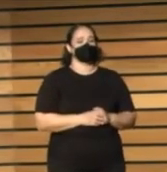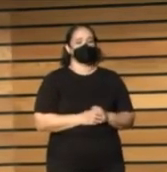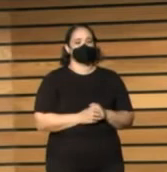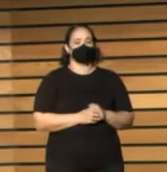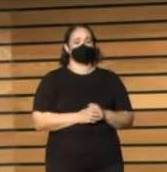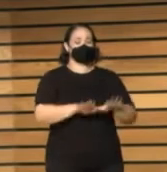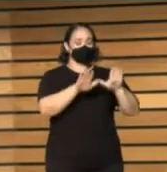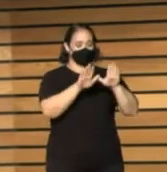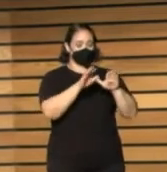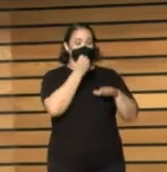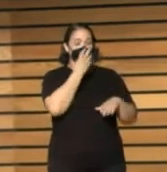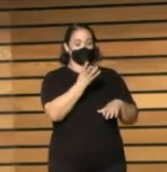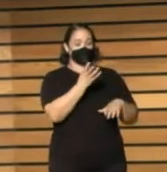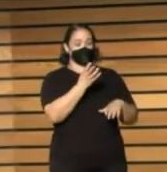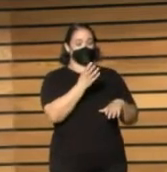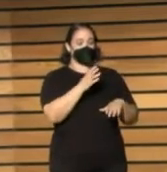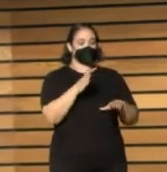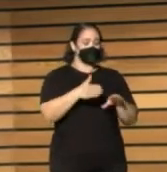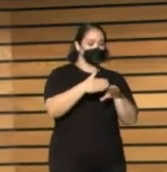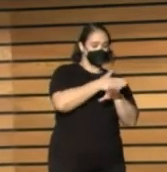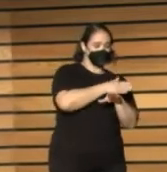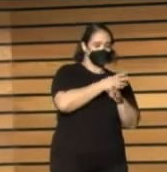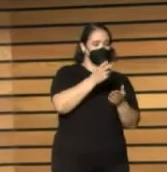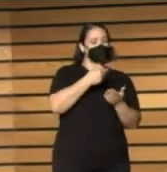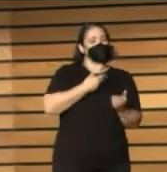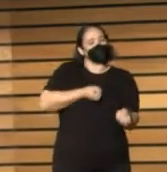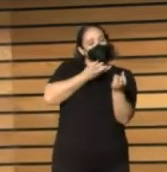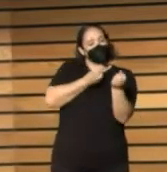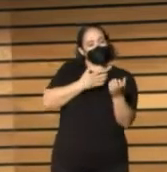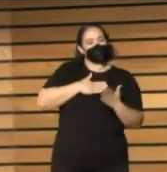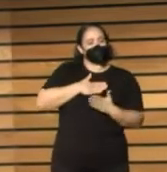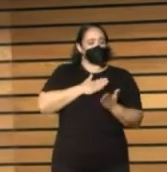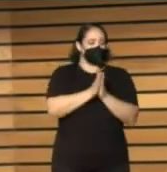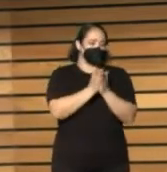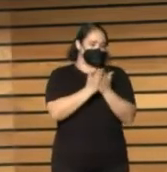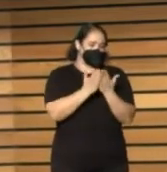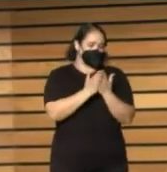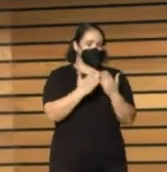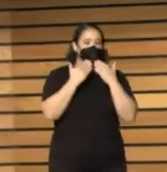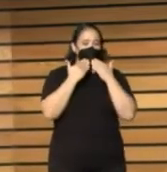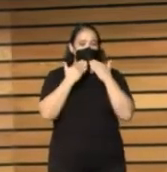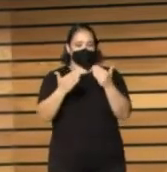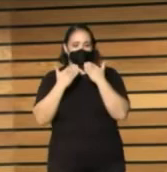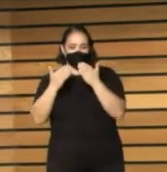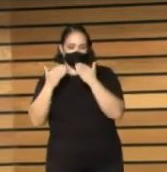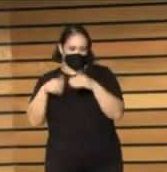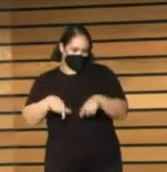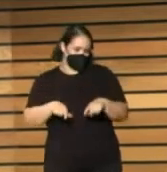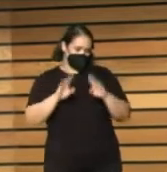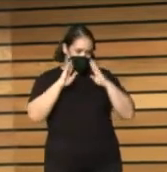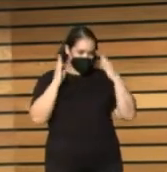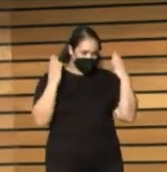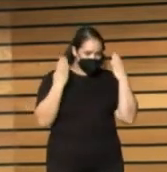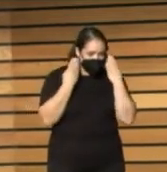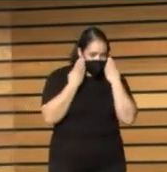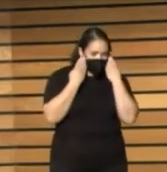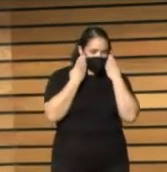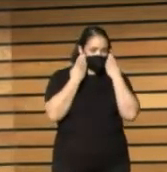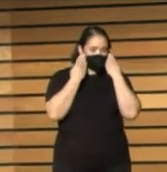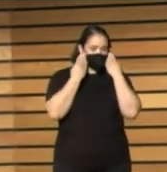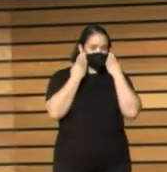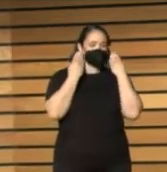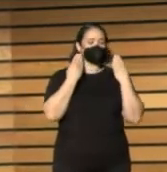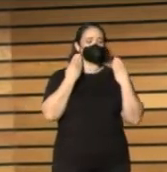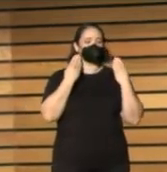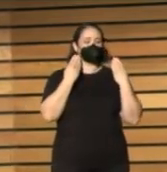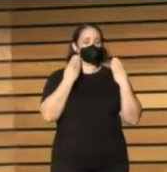Bueno, yo, antes de hablar de mi libro, quiero dar las gracias por esta sesión, porque de verdad creo que